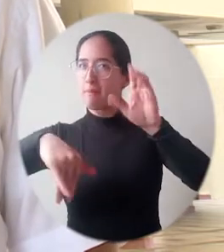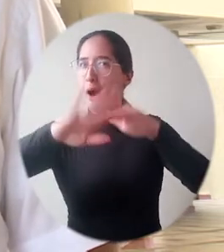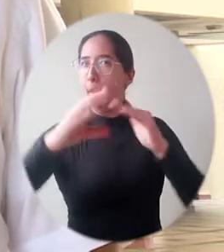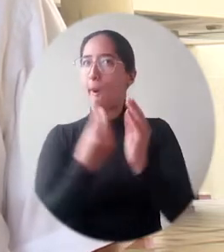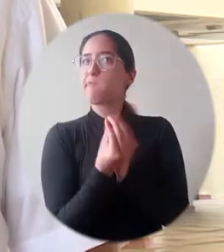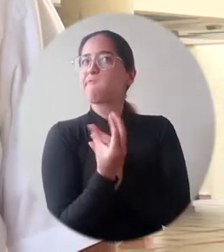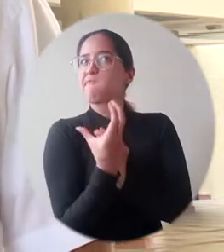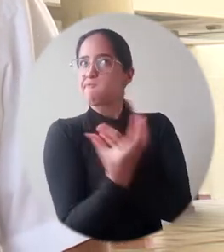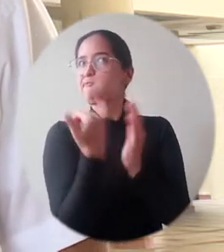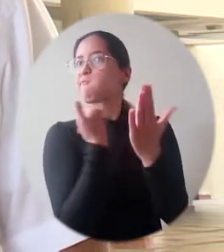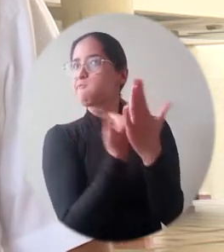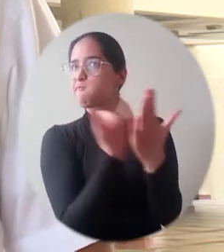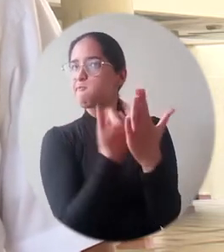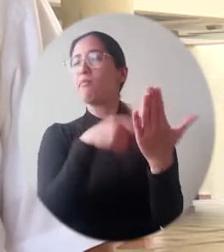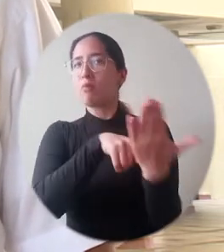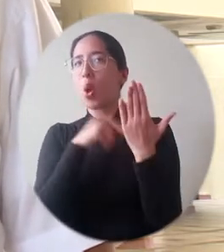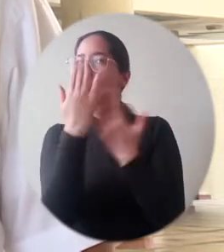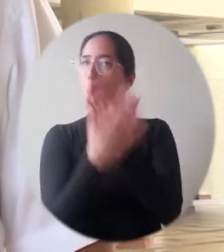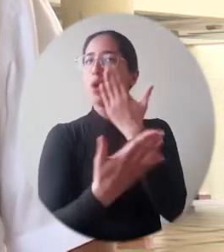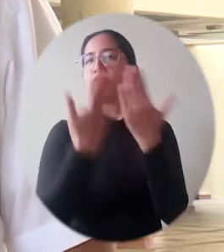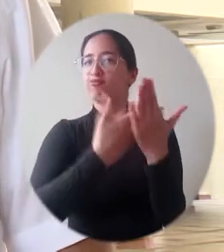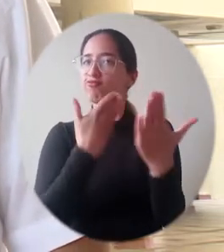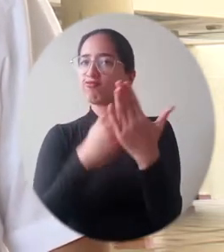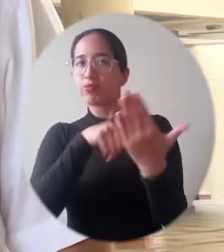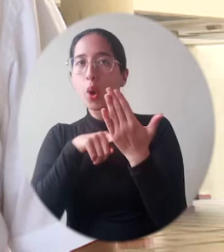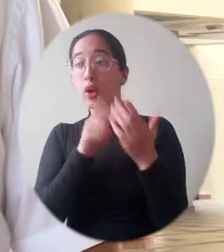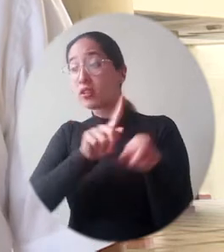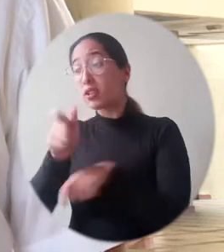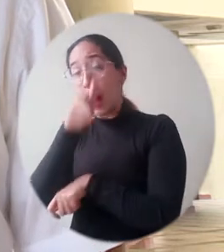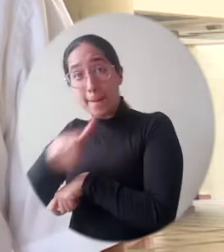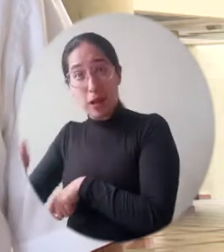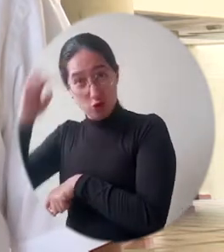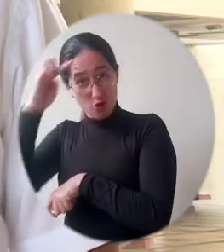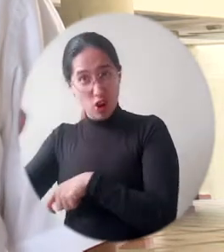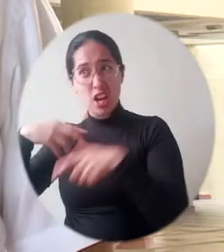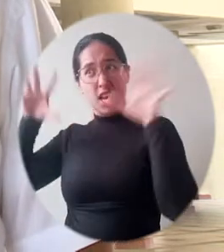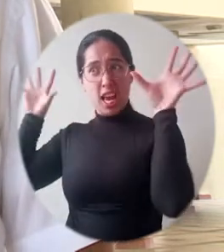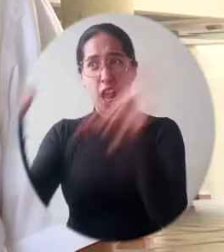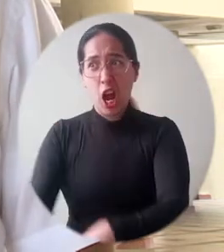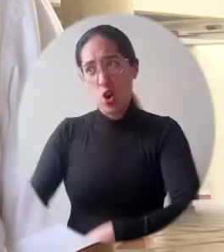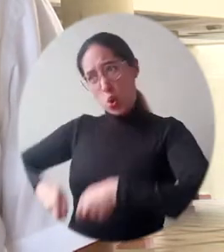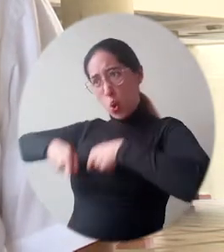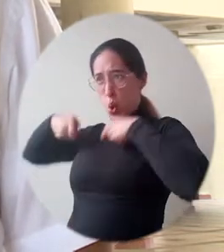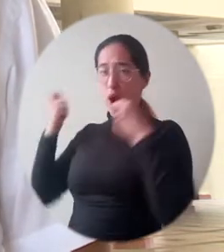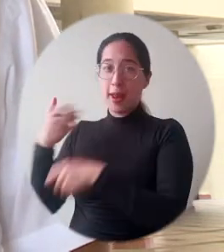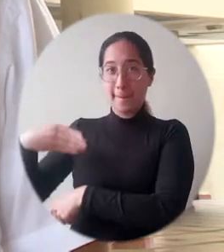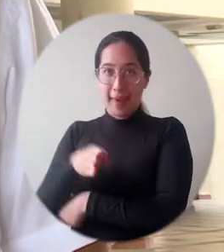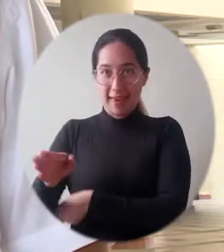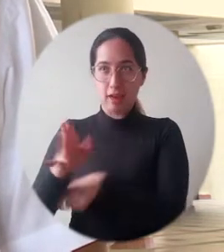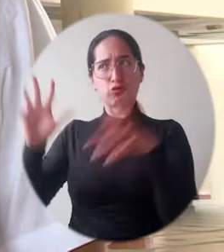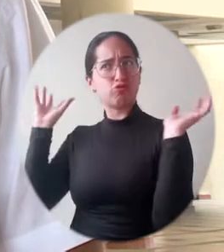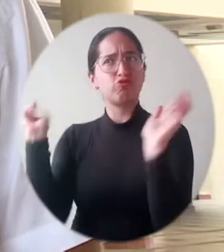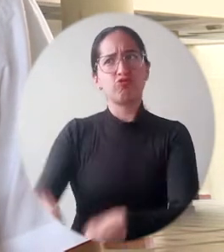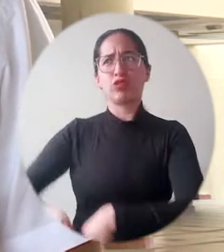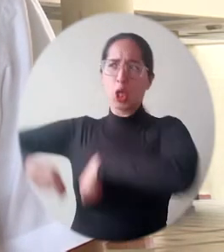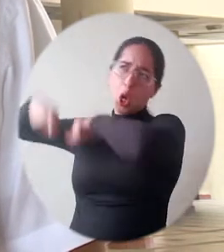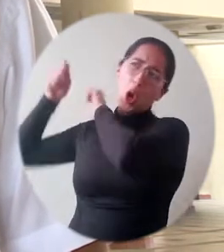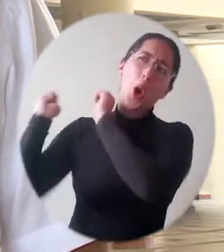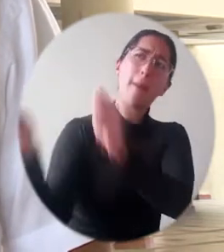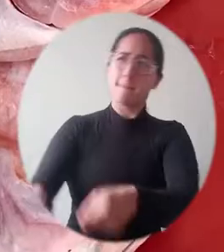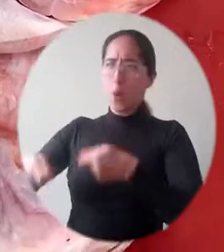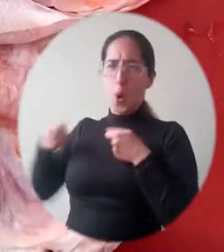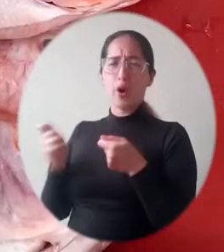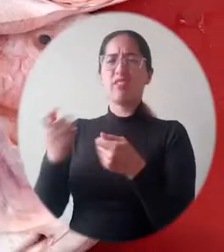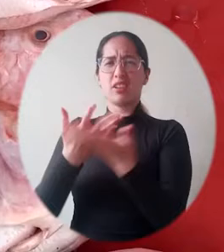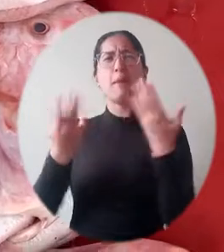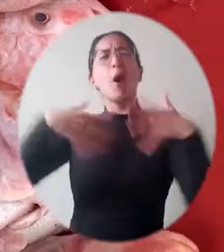cada vez que le permita también al pescador conocer todo lo que es el sector pesquero colombiano